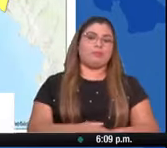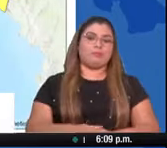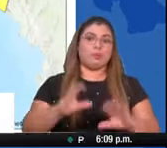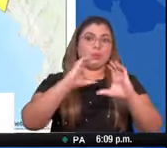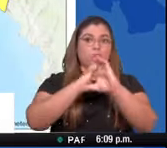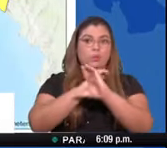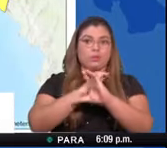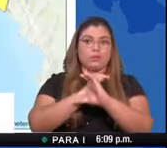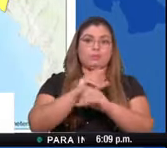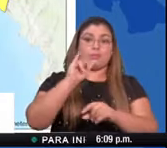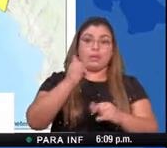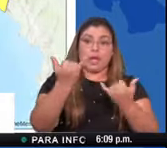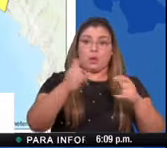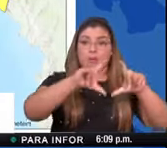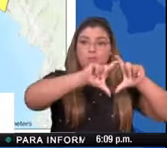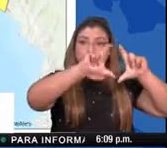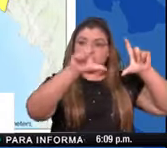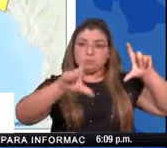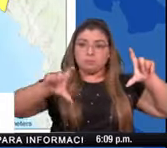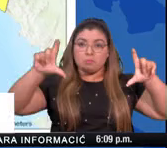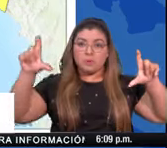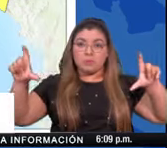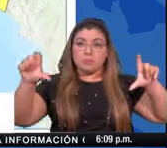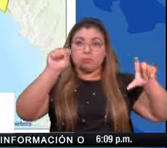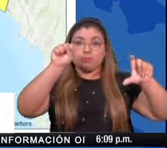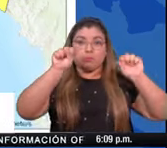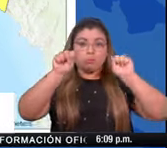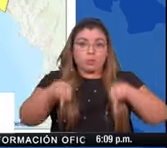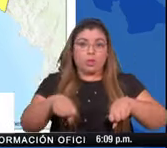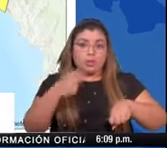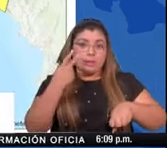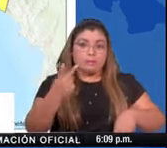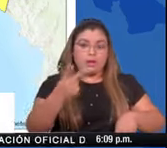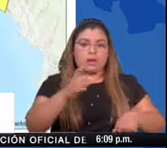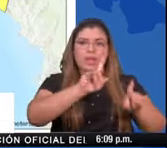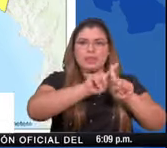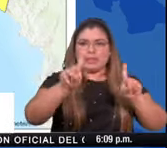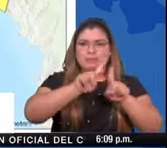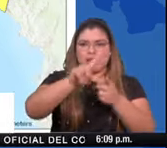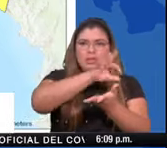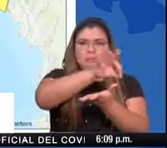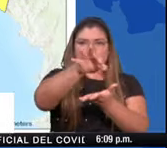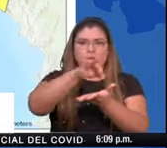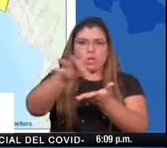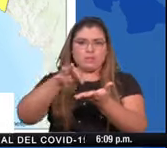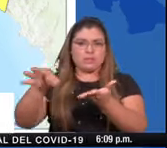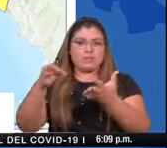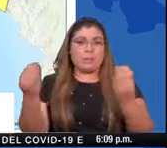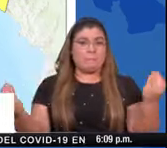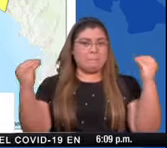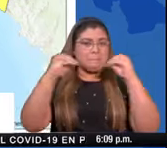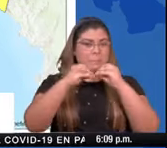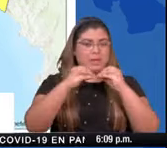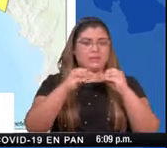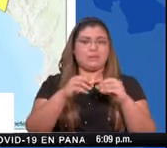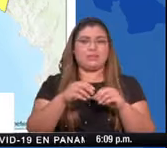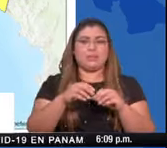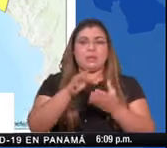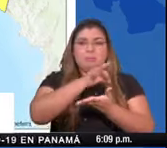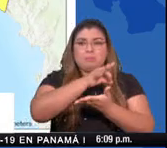Este mapa nos muestra que las regiones con mayor acúmulo de casos